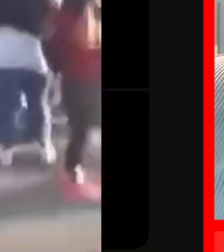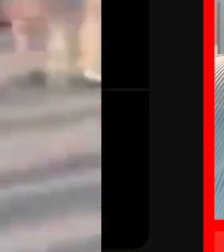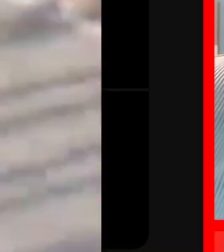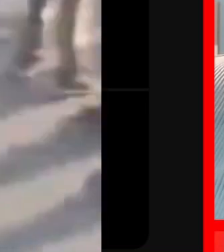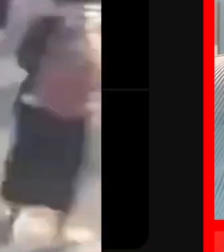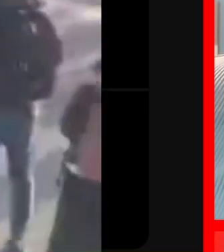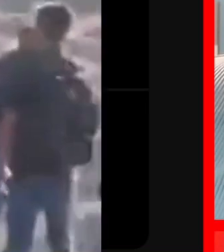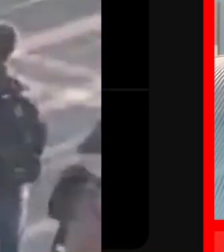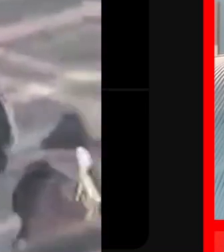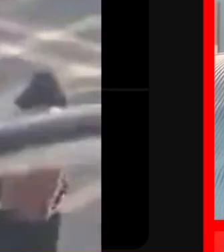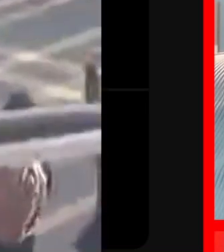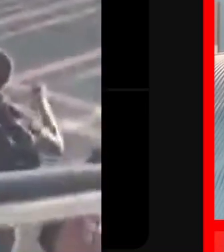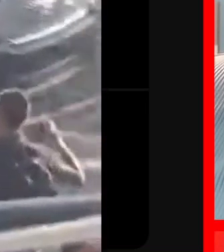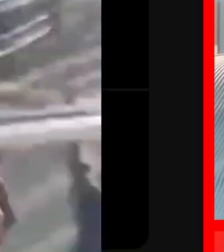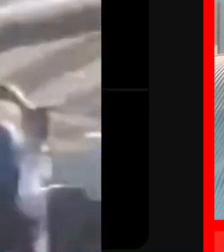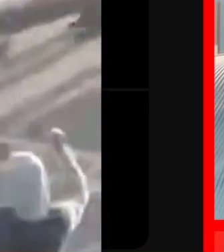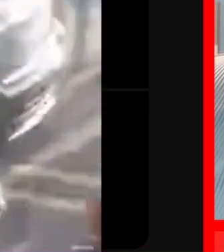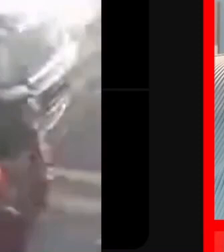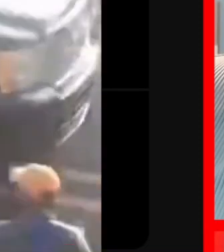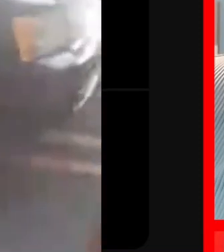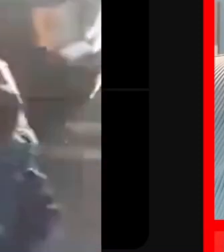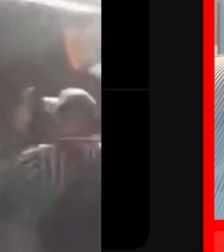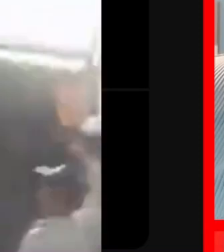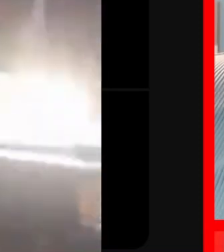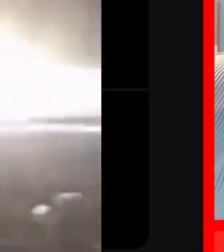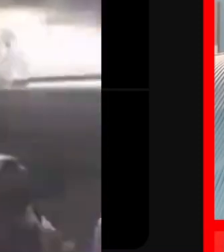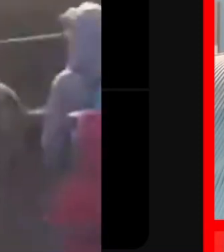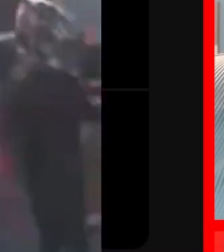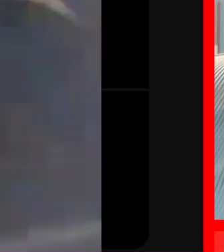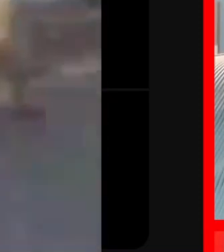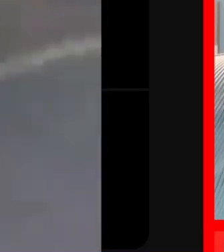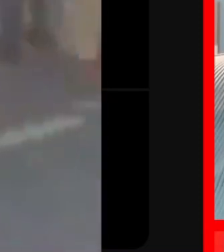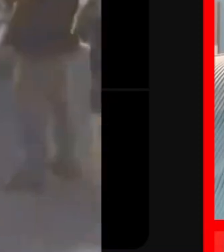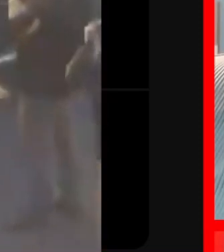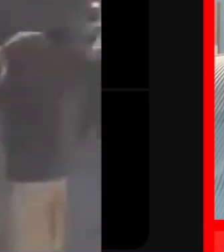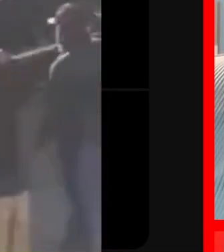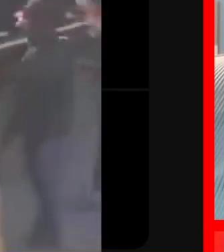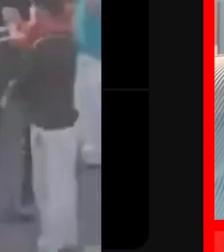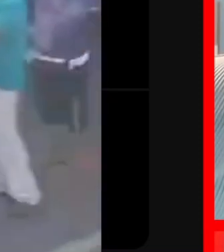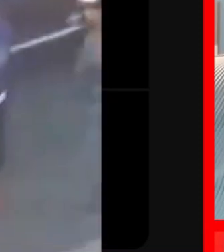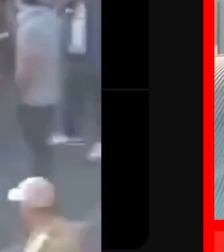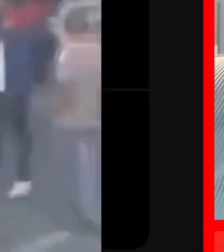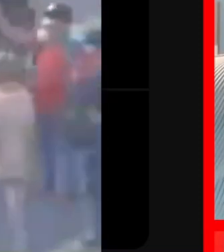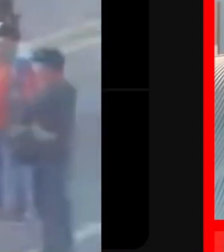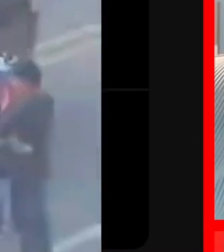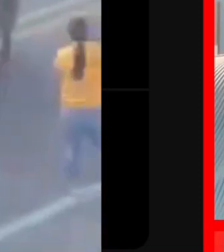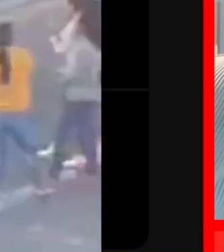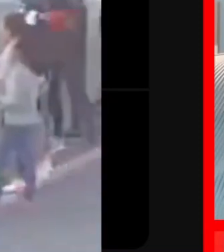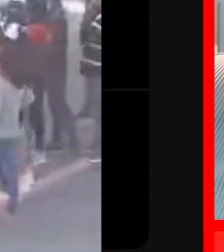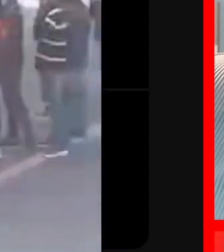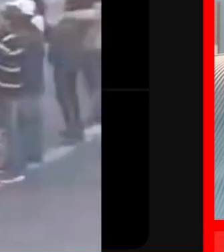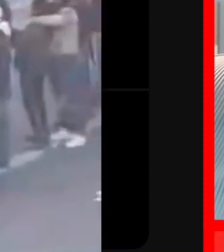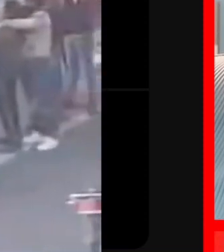grupo organizado, por eso García Luna estaba detenido en Estados Unidos por